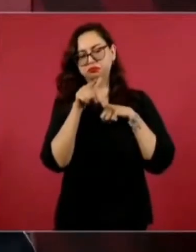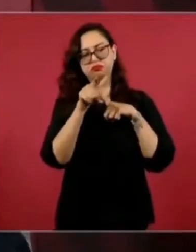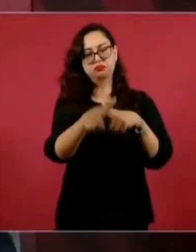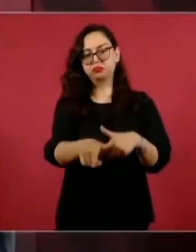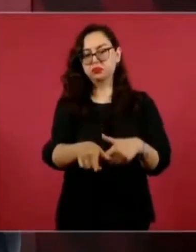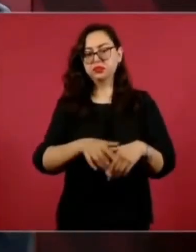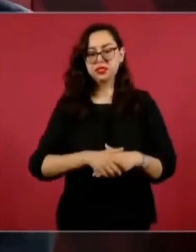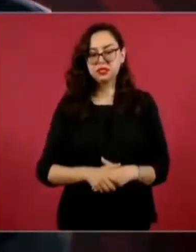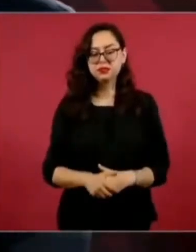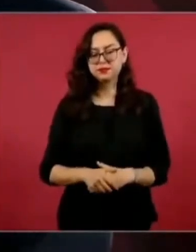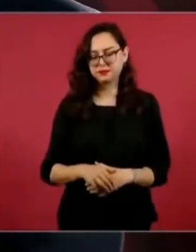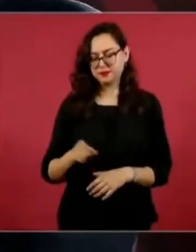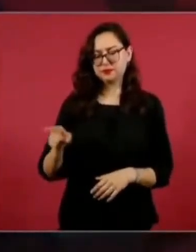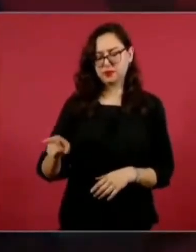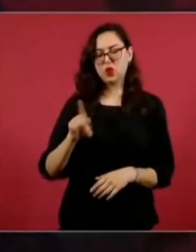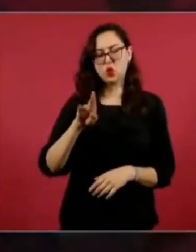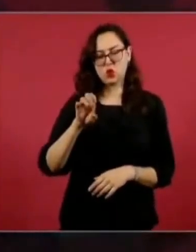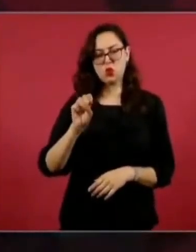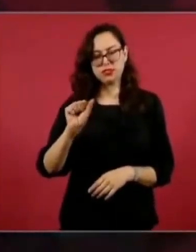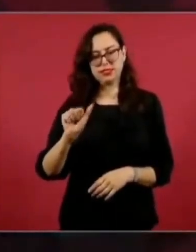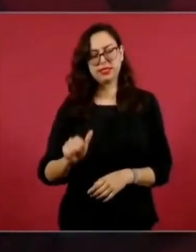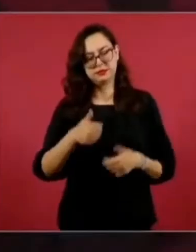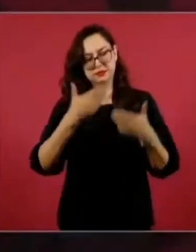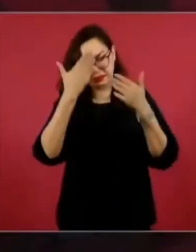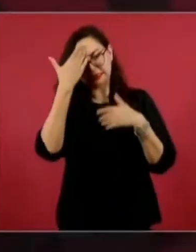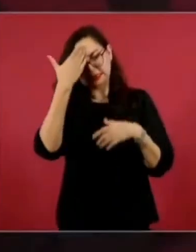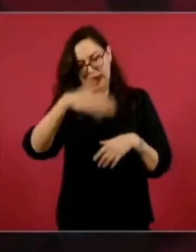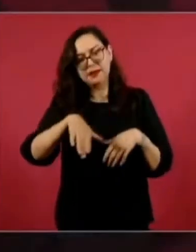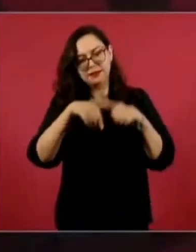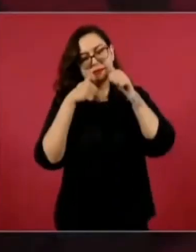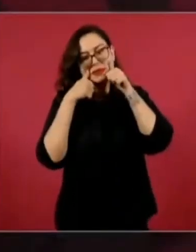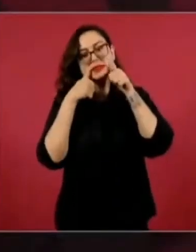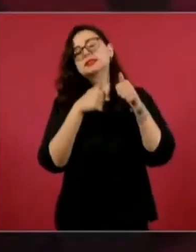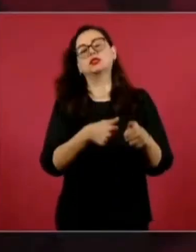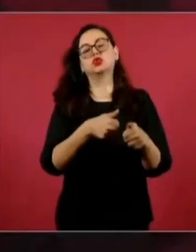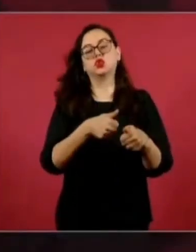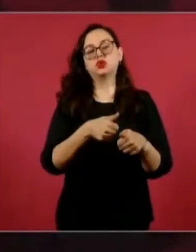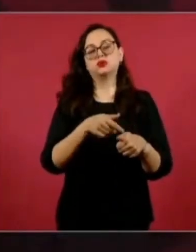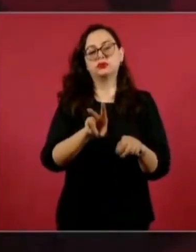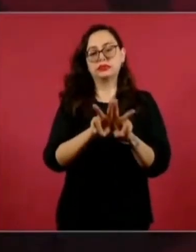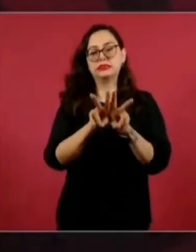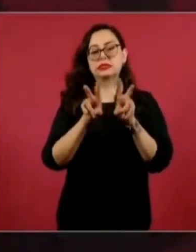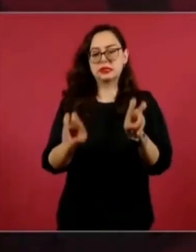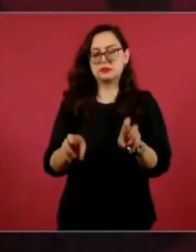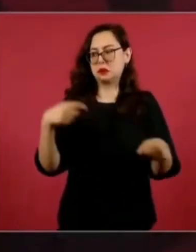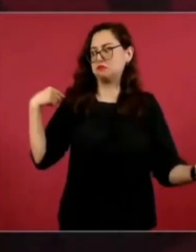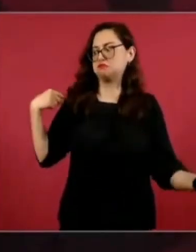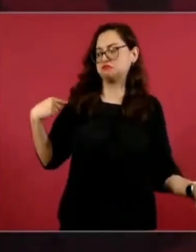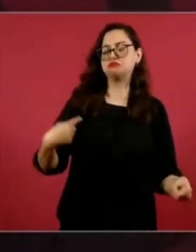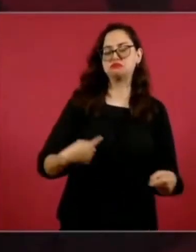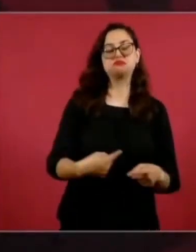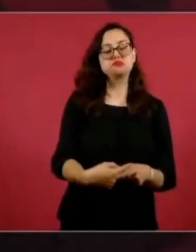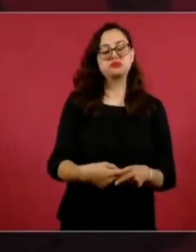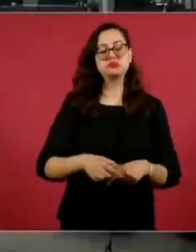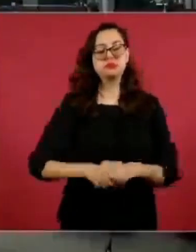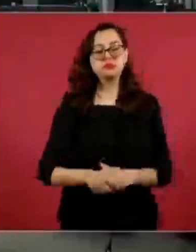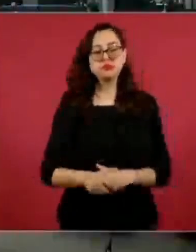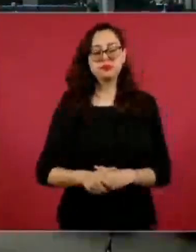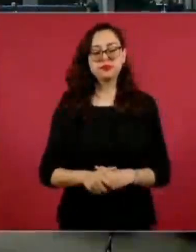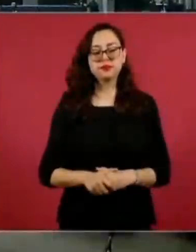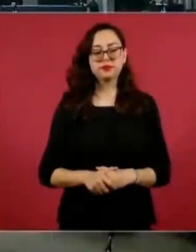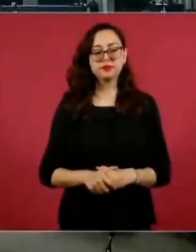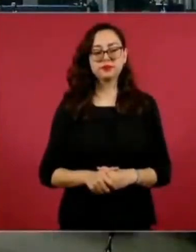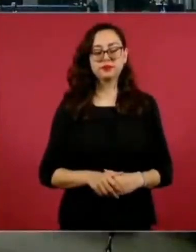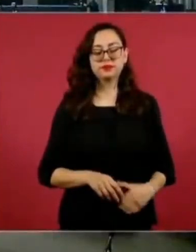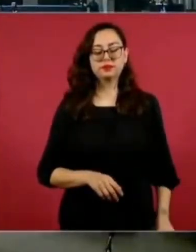nota, ya lo está haciendo desde hace tiempo Luisa.